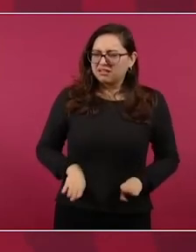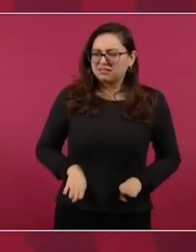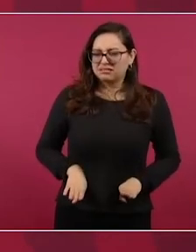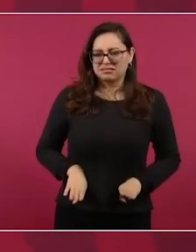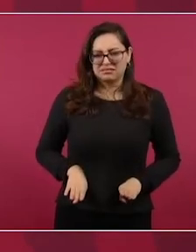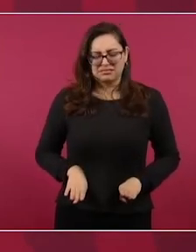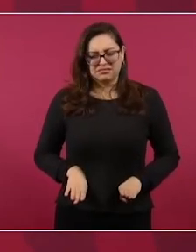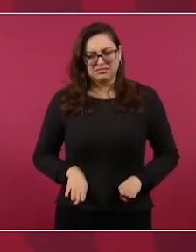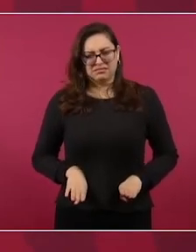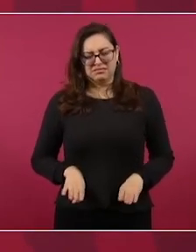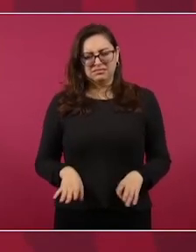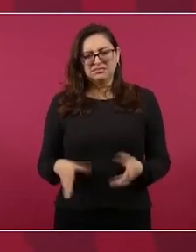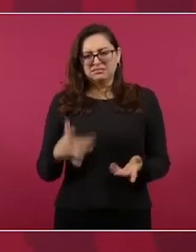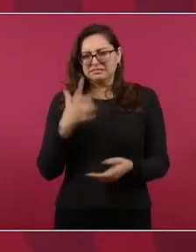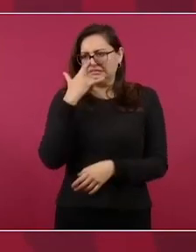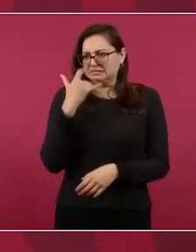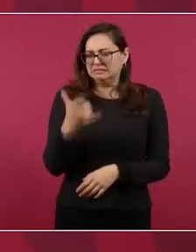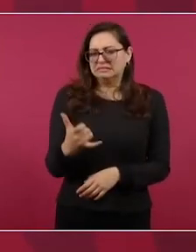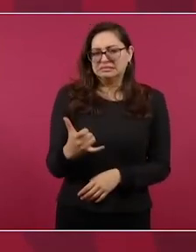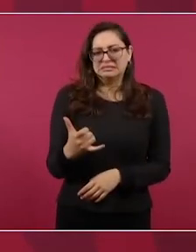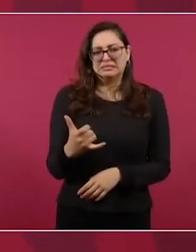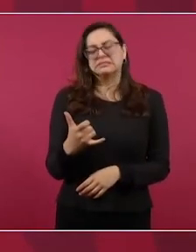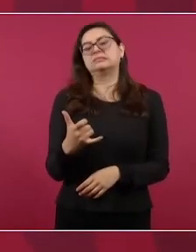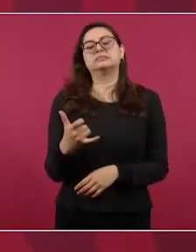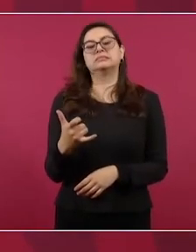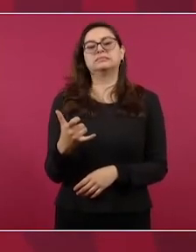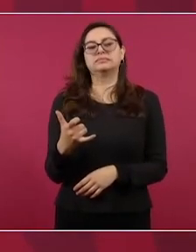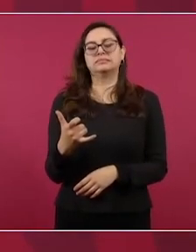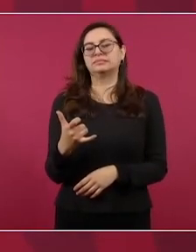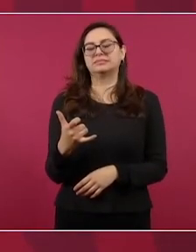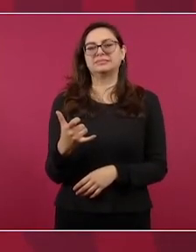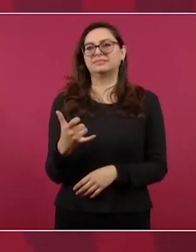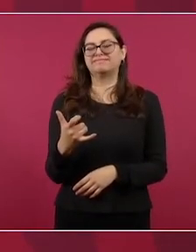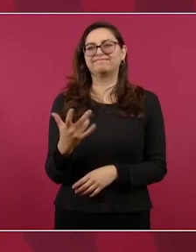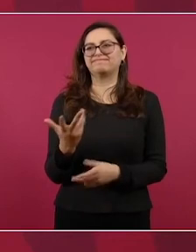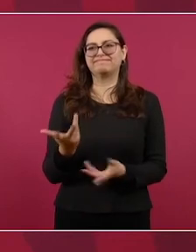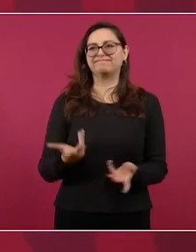optar